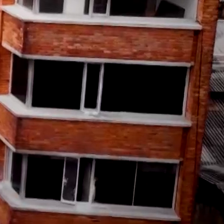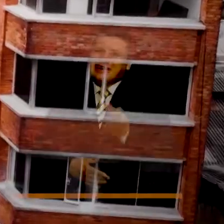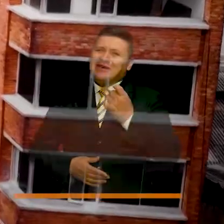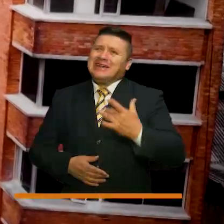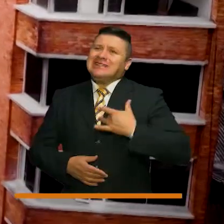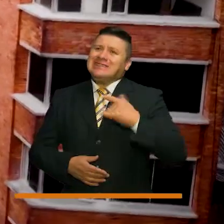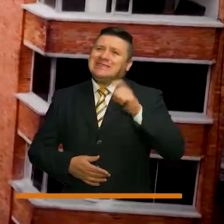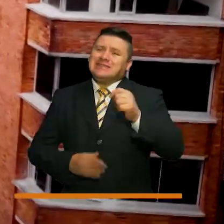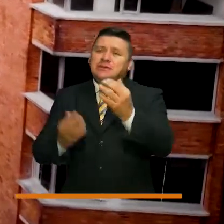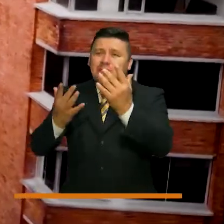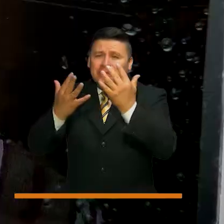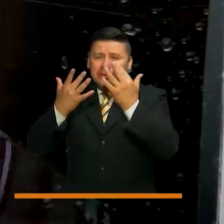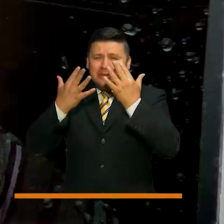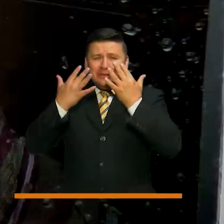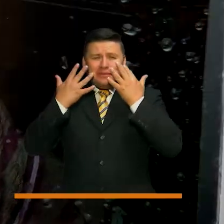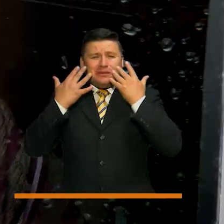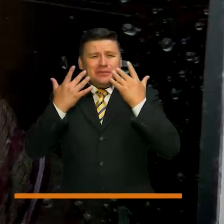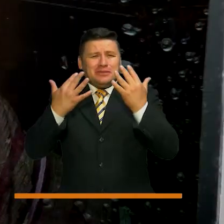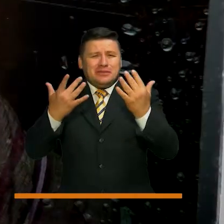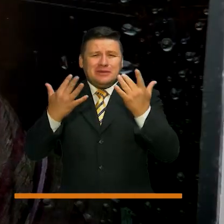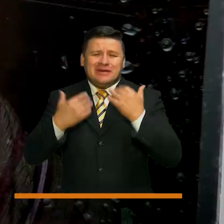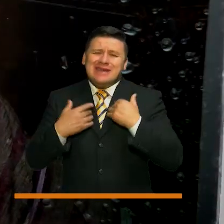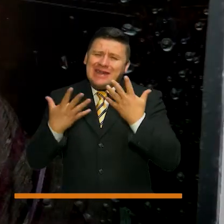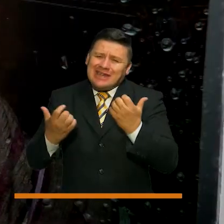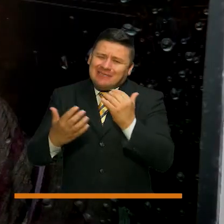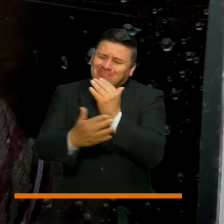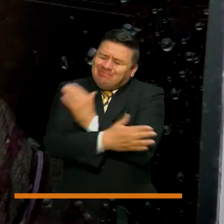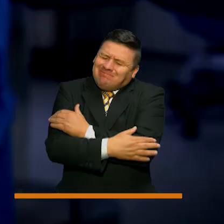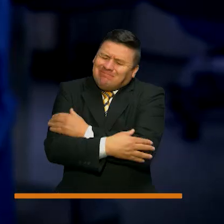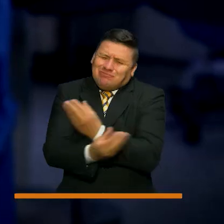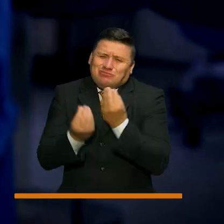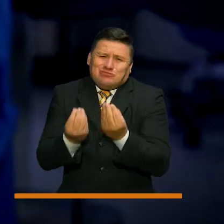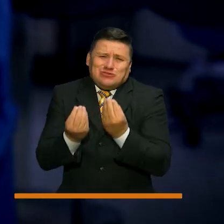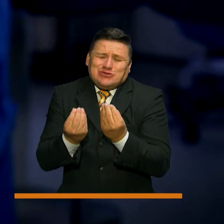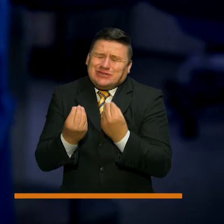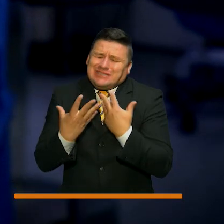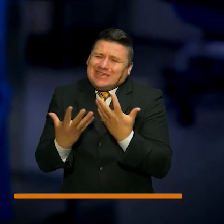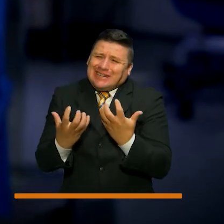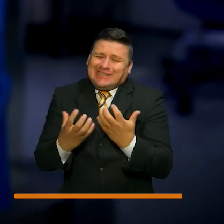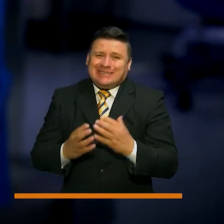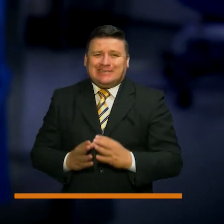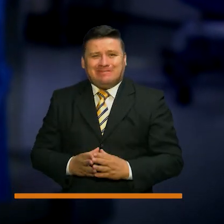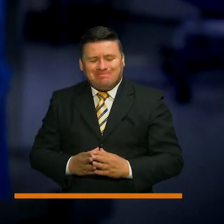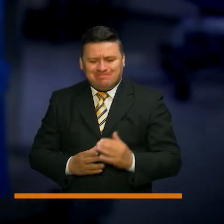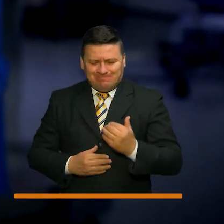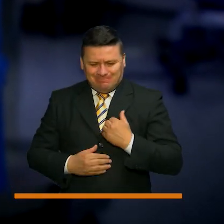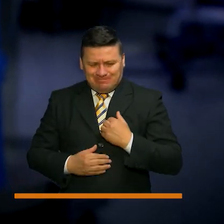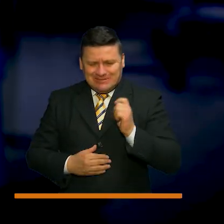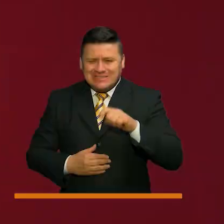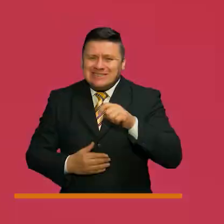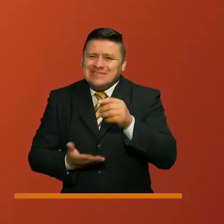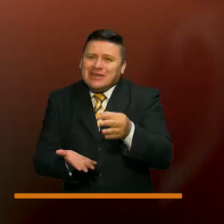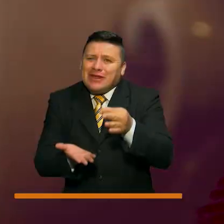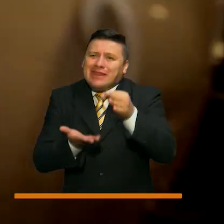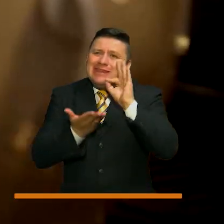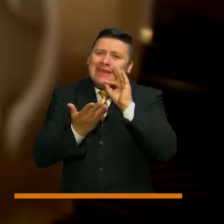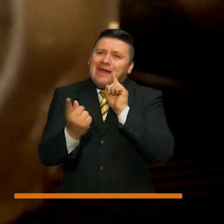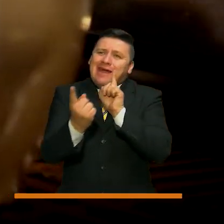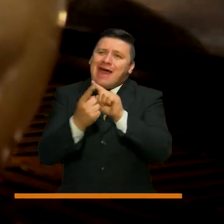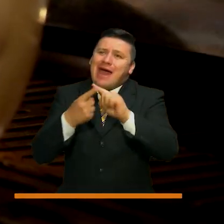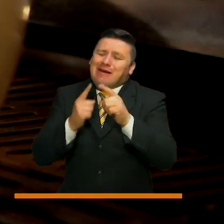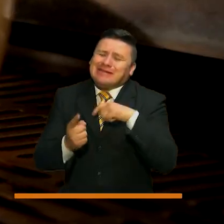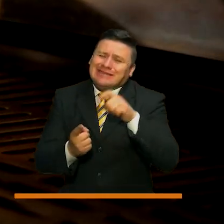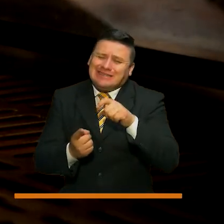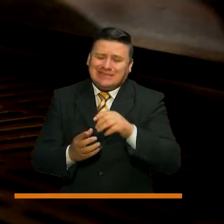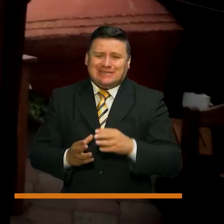Me hace falta sentir el viento en la cara. Abrazar mucho, debí hacerlo más. Tomarme un